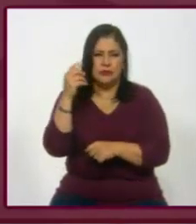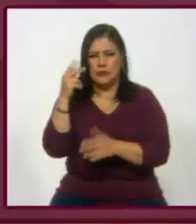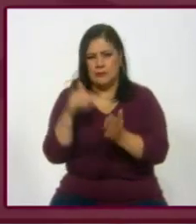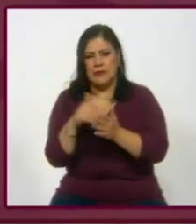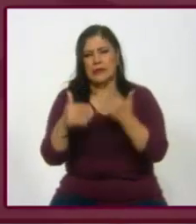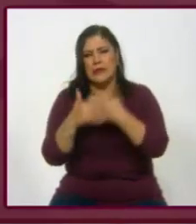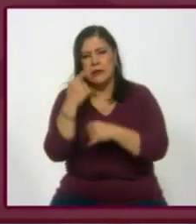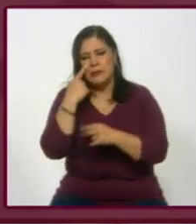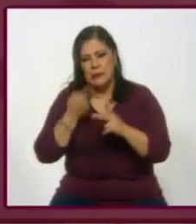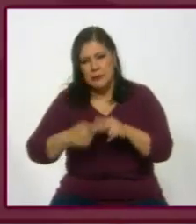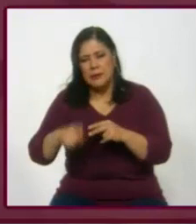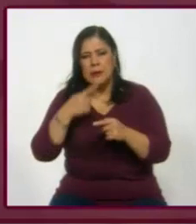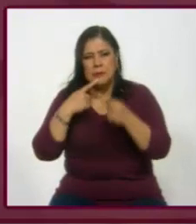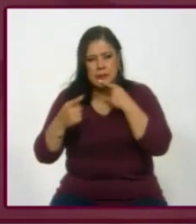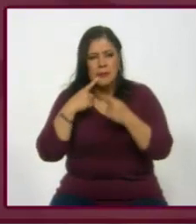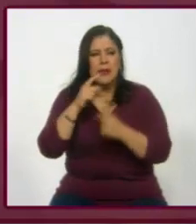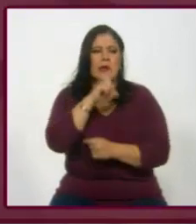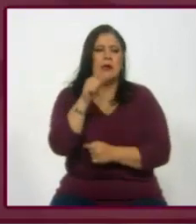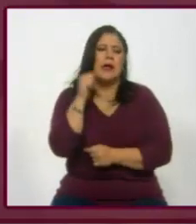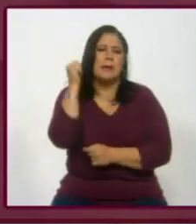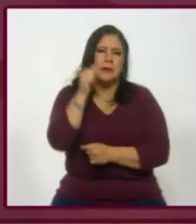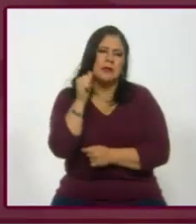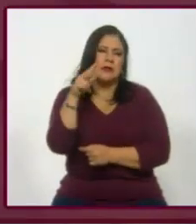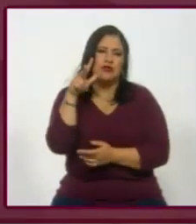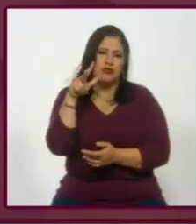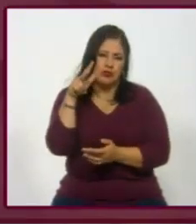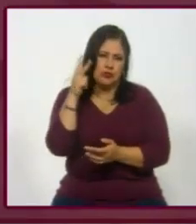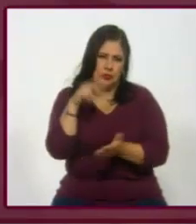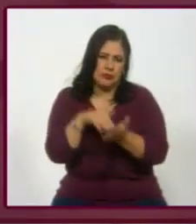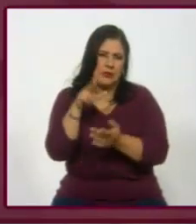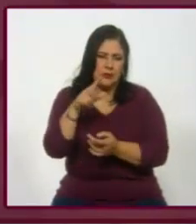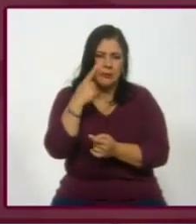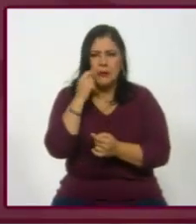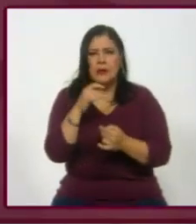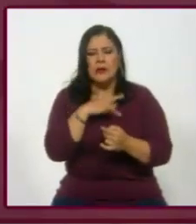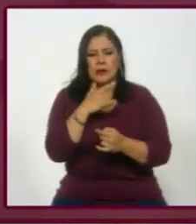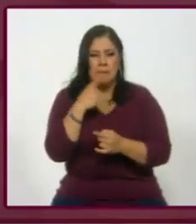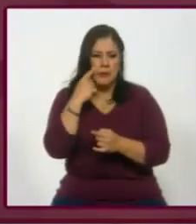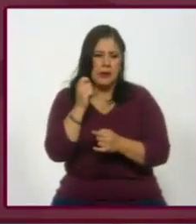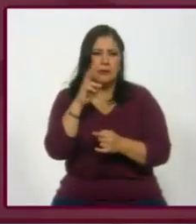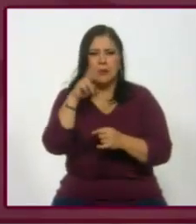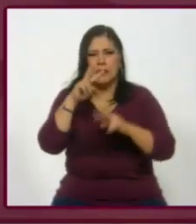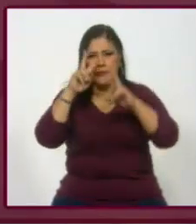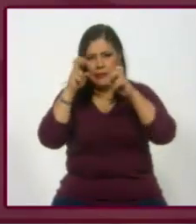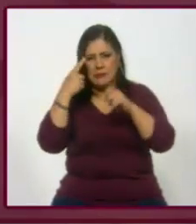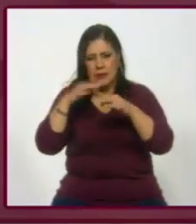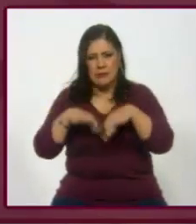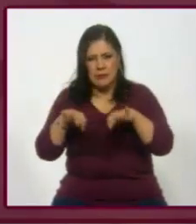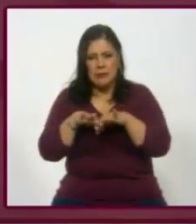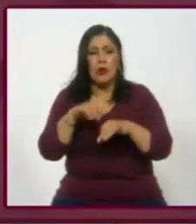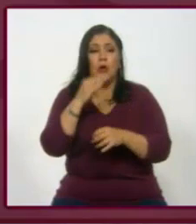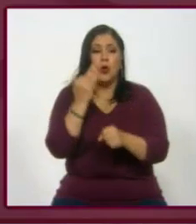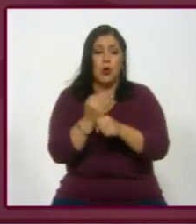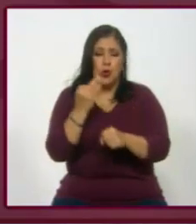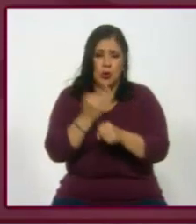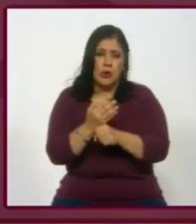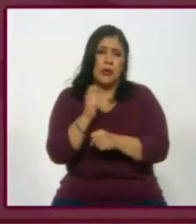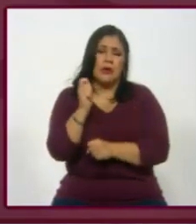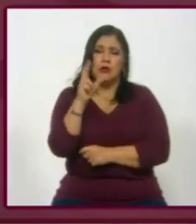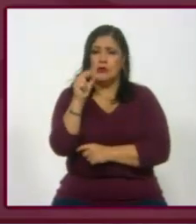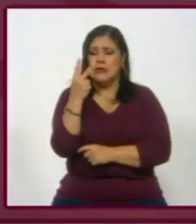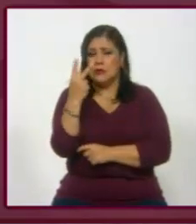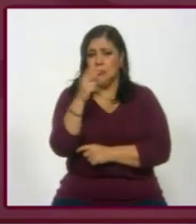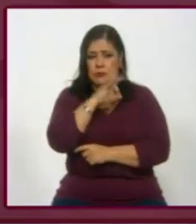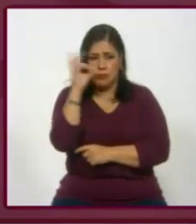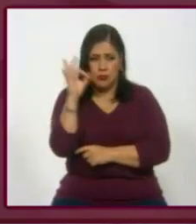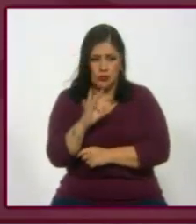discusión. En abril del 18, durante la elección, como bien sabemos, también fue un tema muy polémico. Y ahora, 82%.